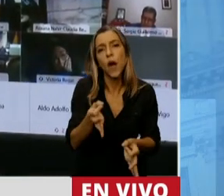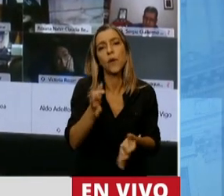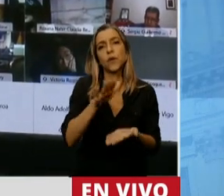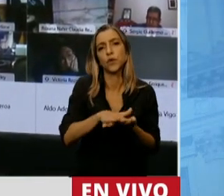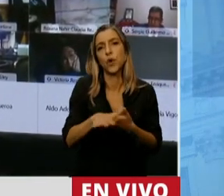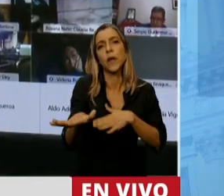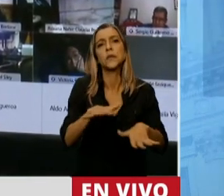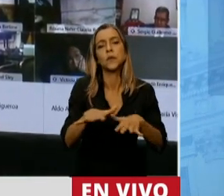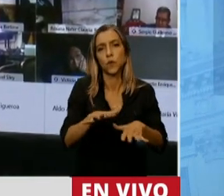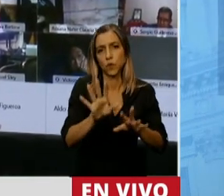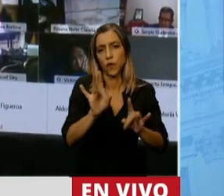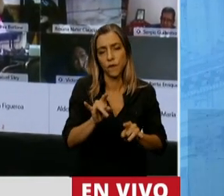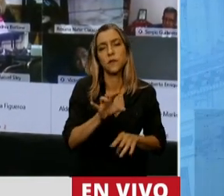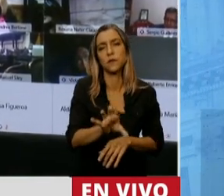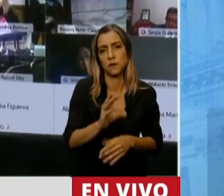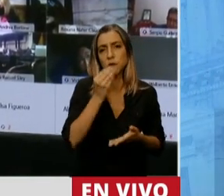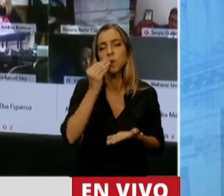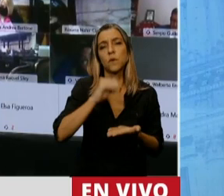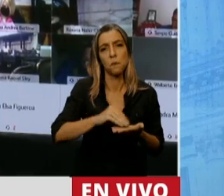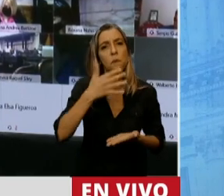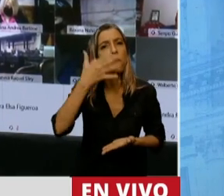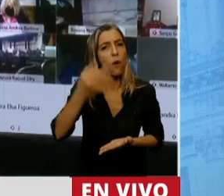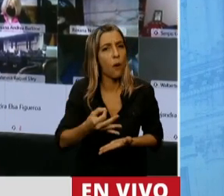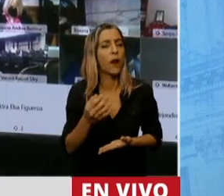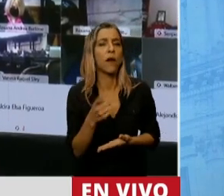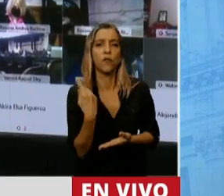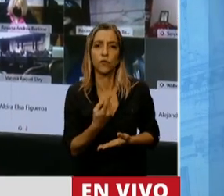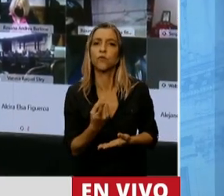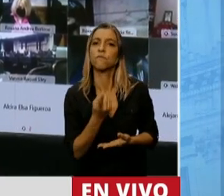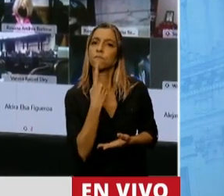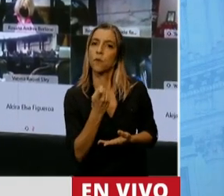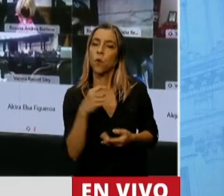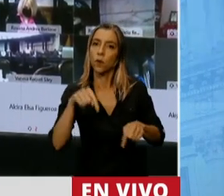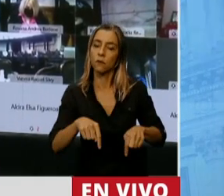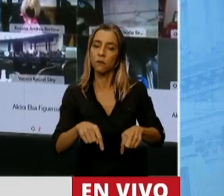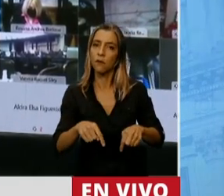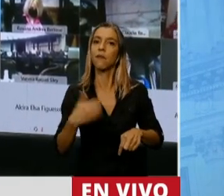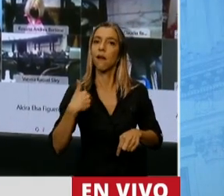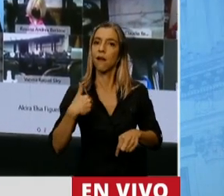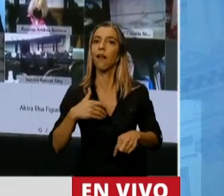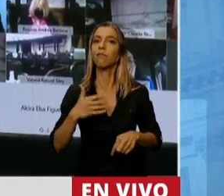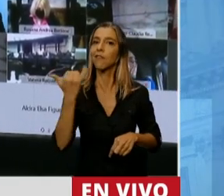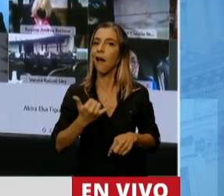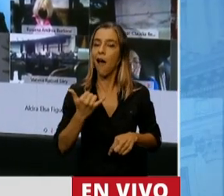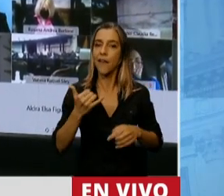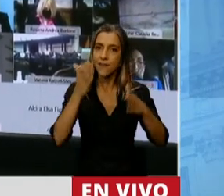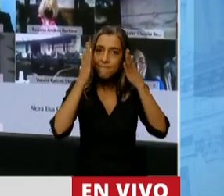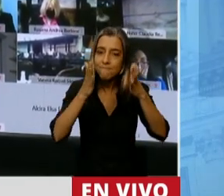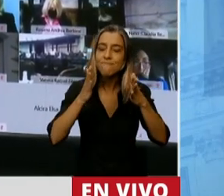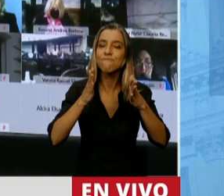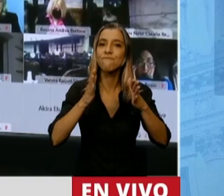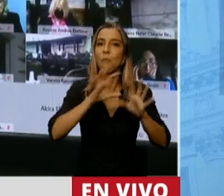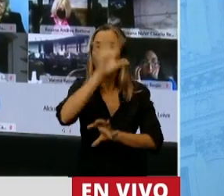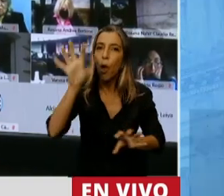Pero sí lo que está claro es que ha cambiado el rumbo del país, que ha cambiado el rumbo a partir de que el Ejecutivo Nacional